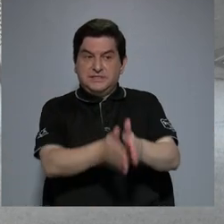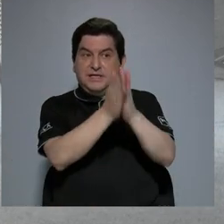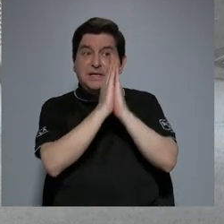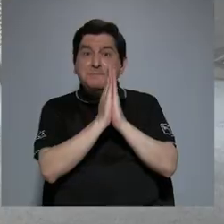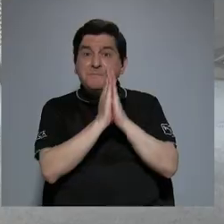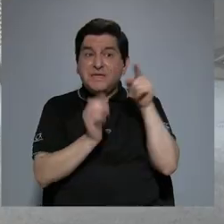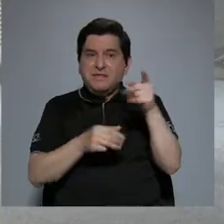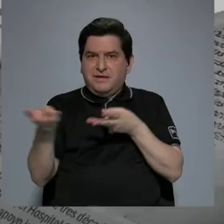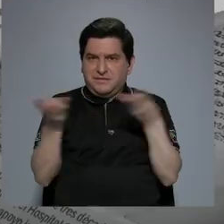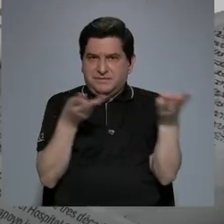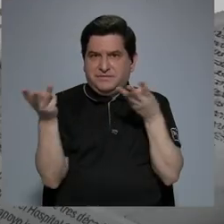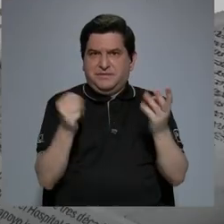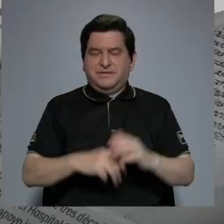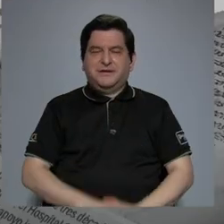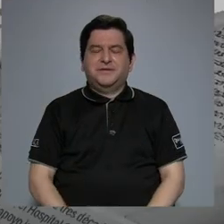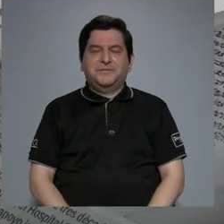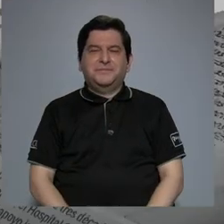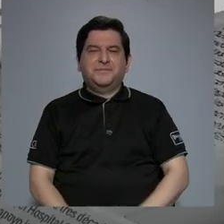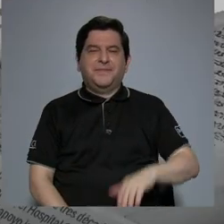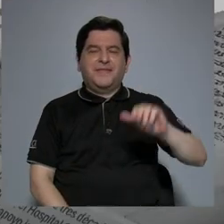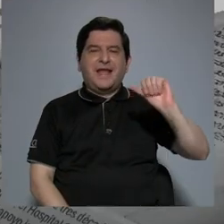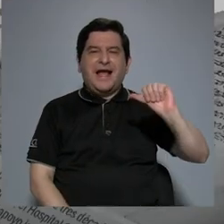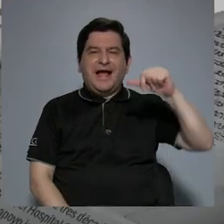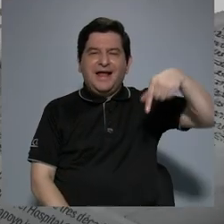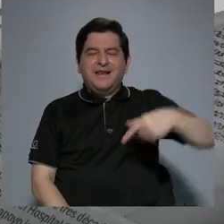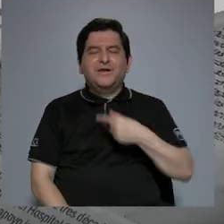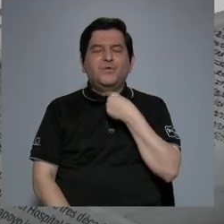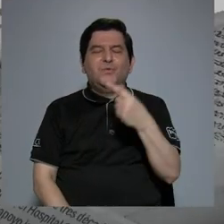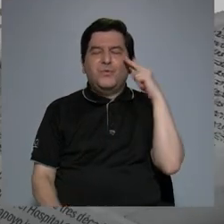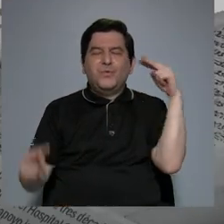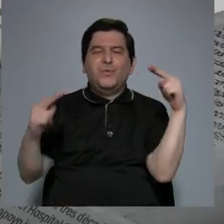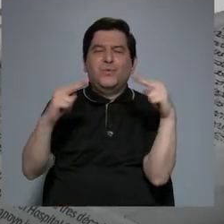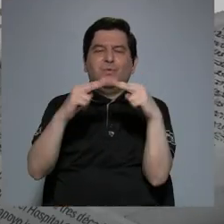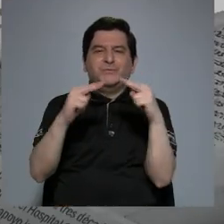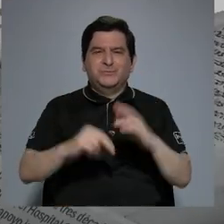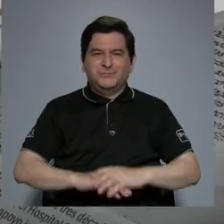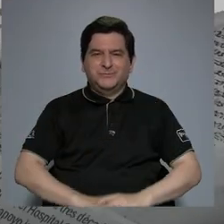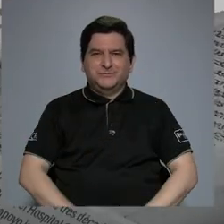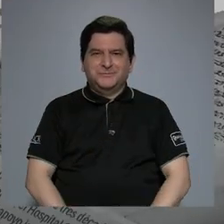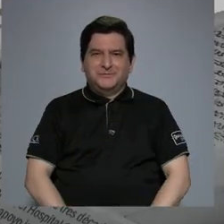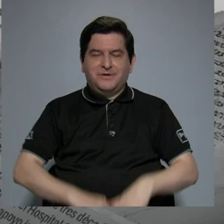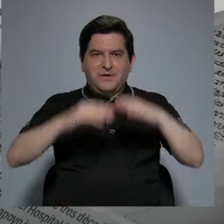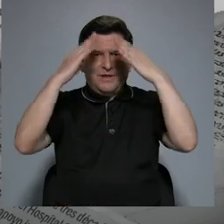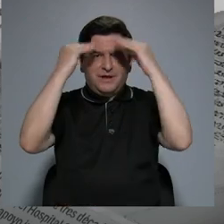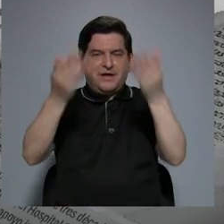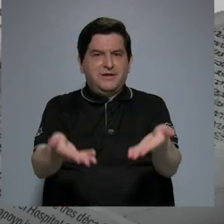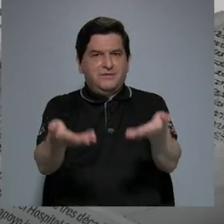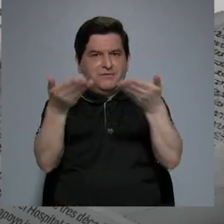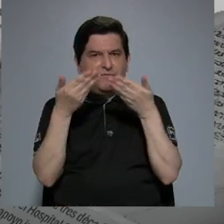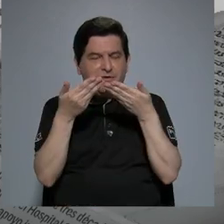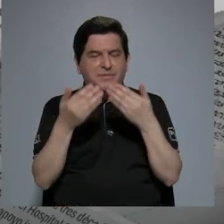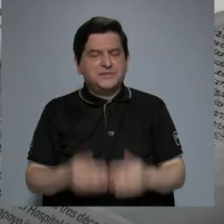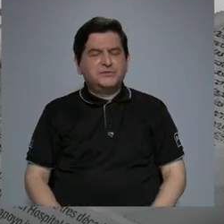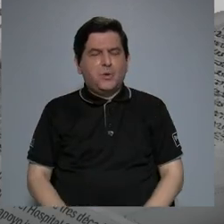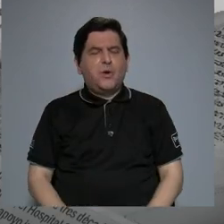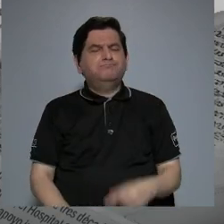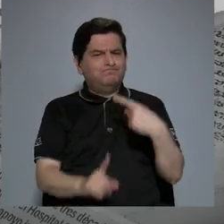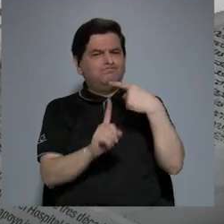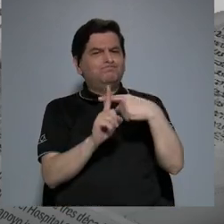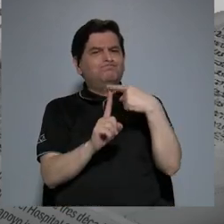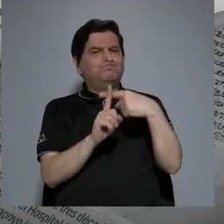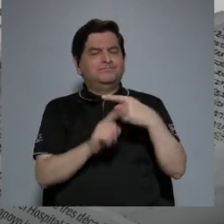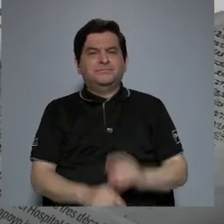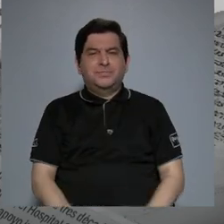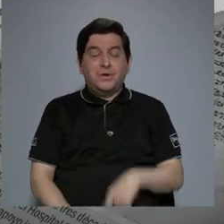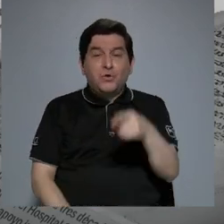en este momento. Don Allen, un gusto haberlo conocido. Igualmente. La información que nos trae es muy alentadora y